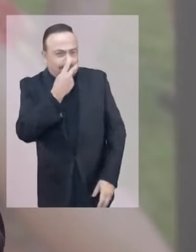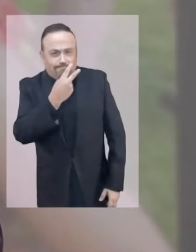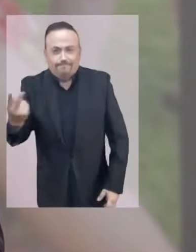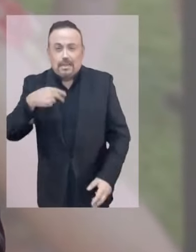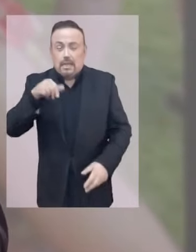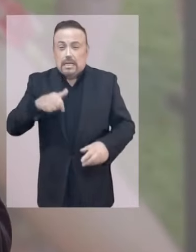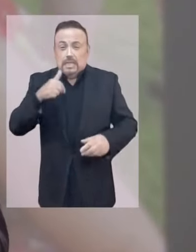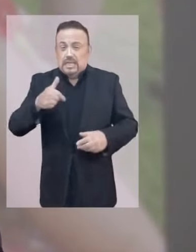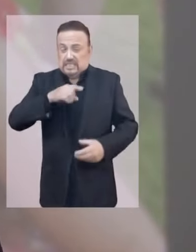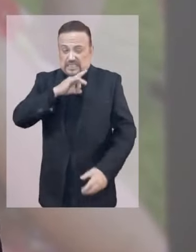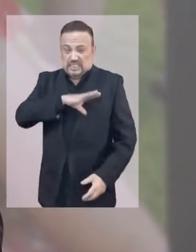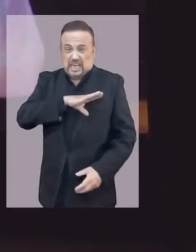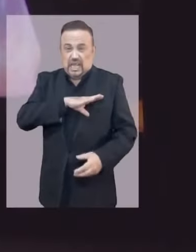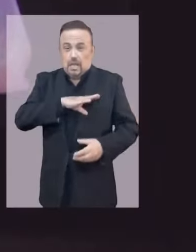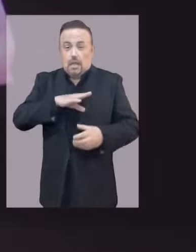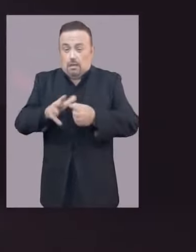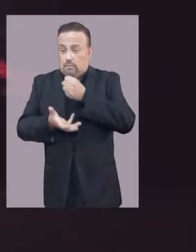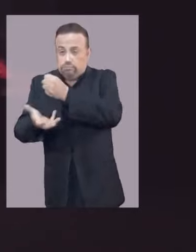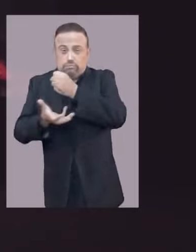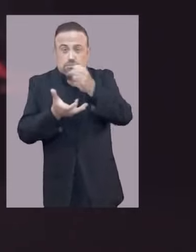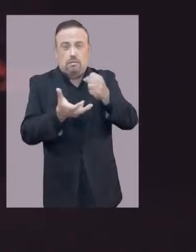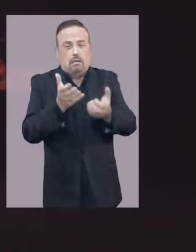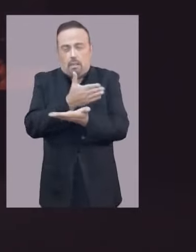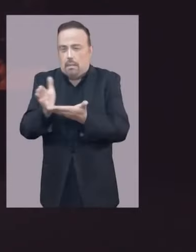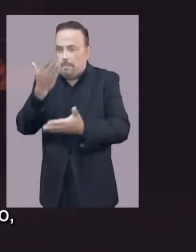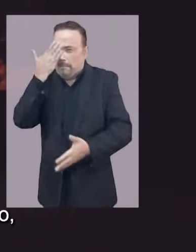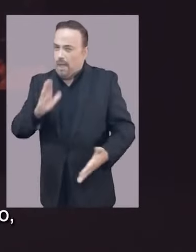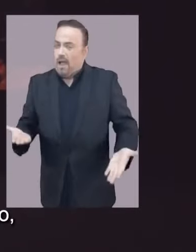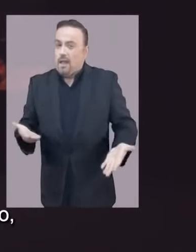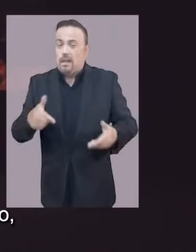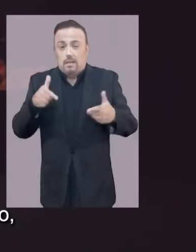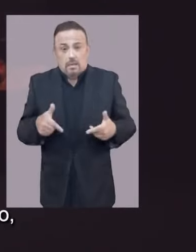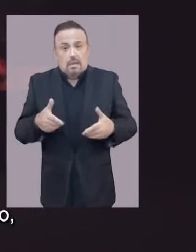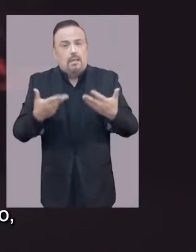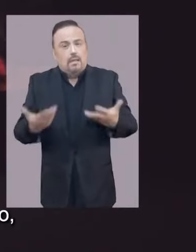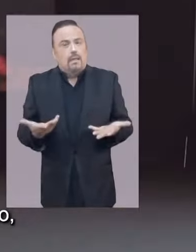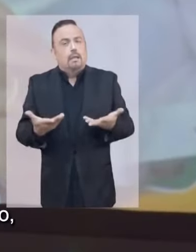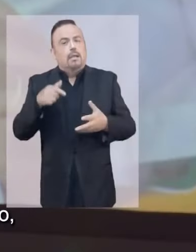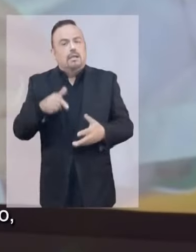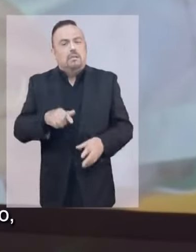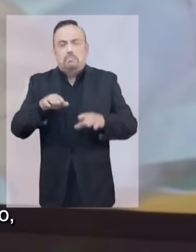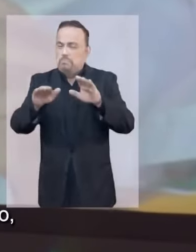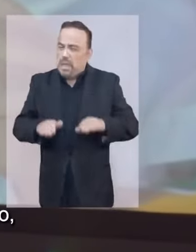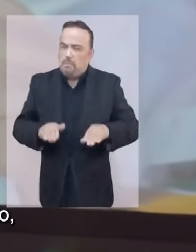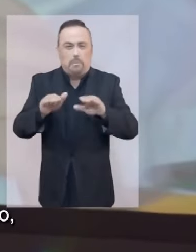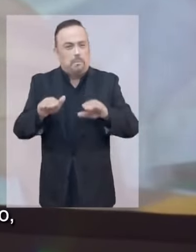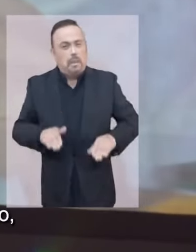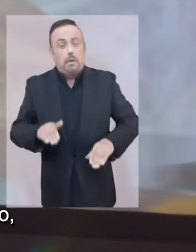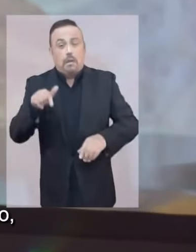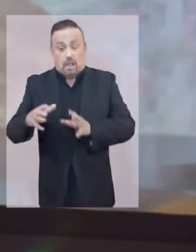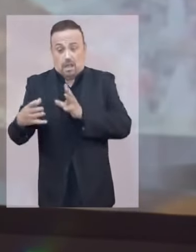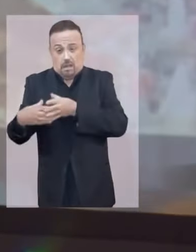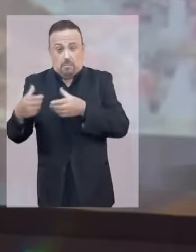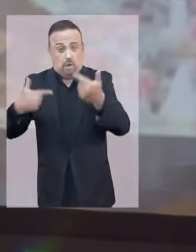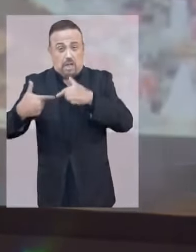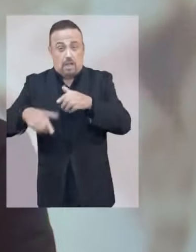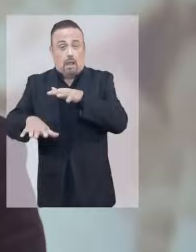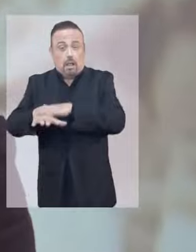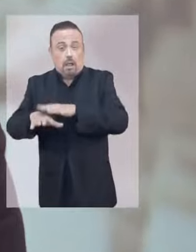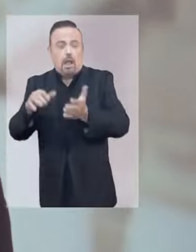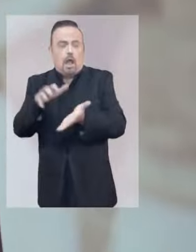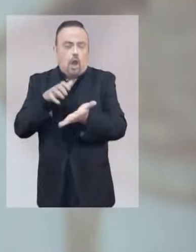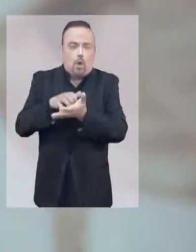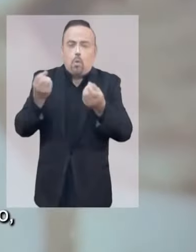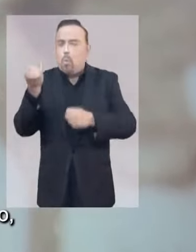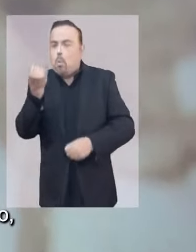en Chile está muy mal repartida. Si seguimos diciendo lo mismo desde la derecha, lo mismo, todo en económica,